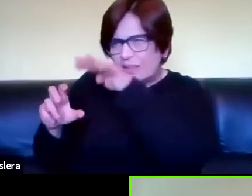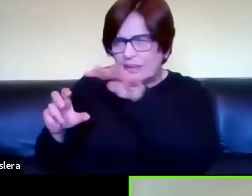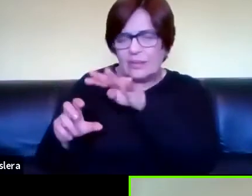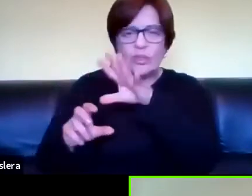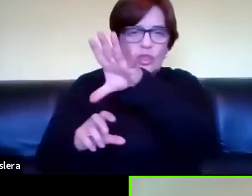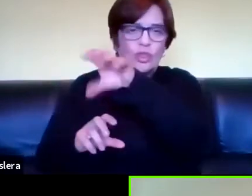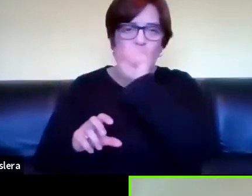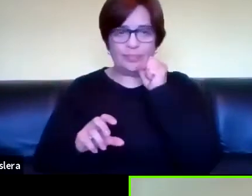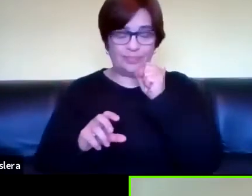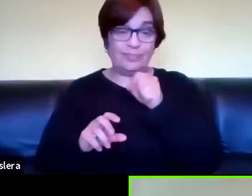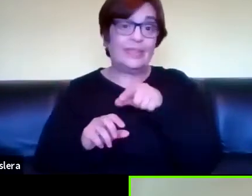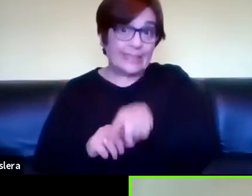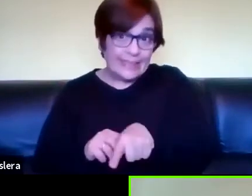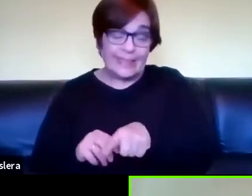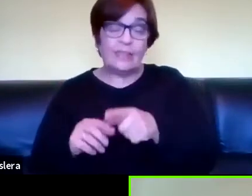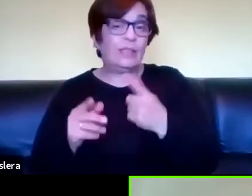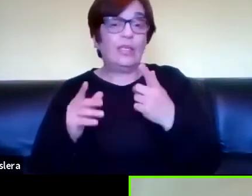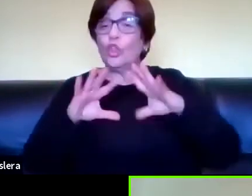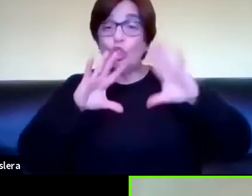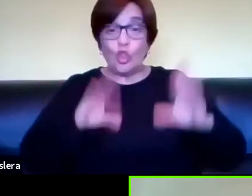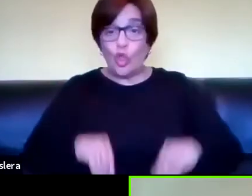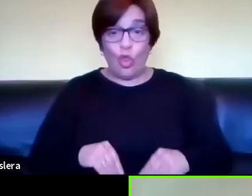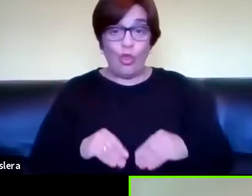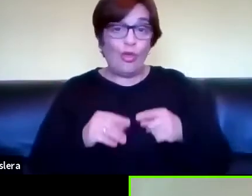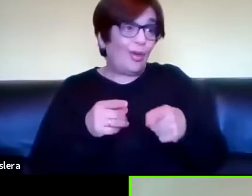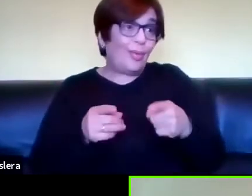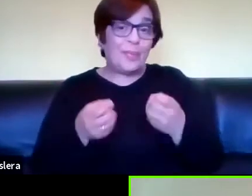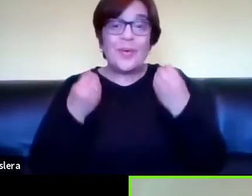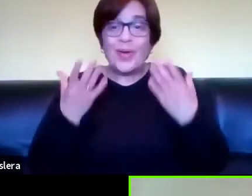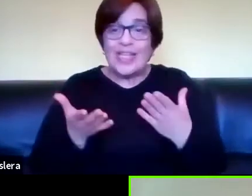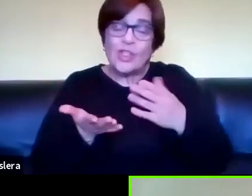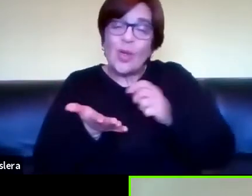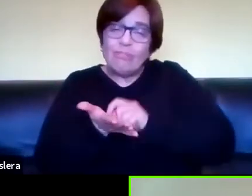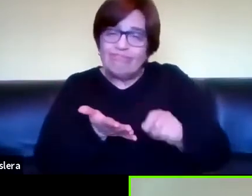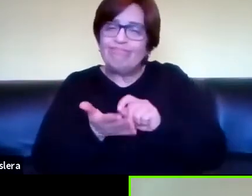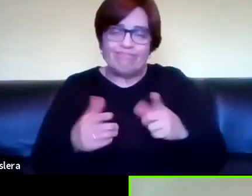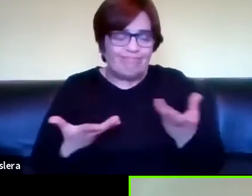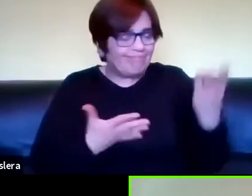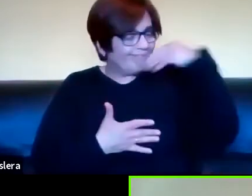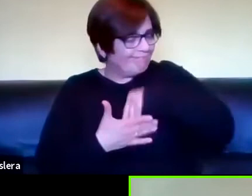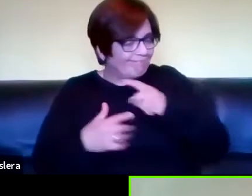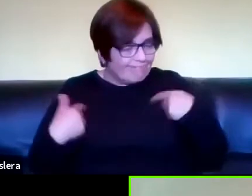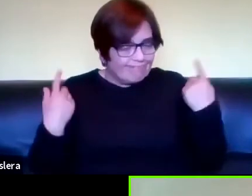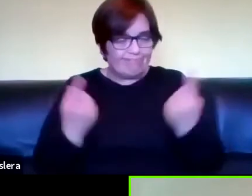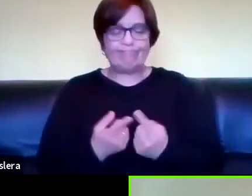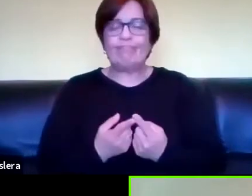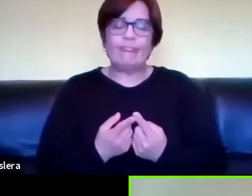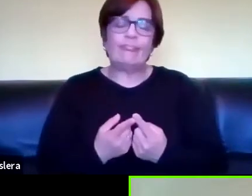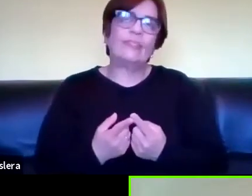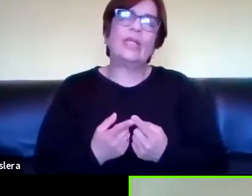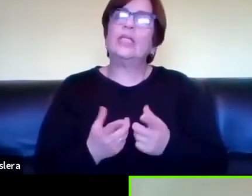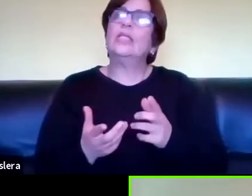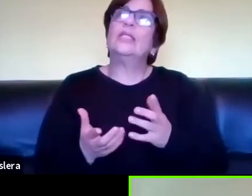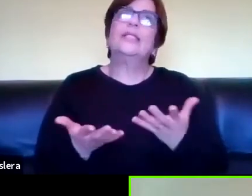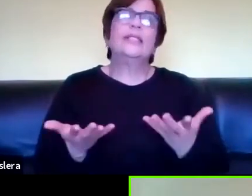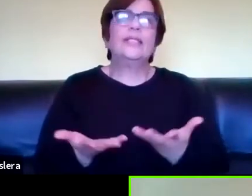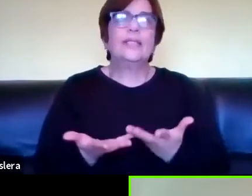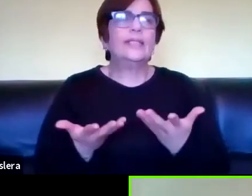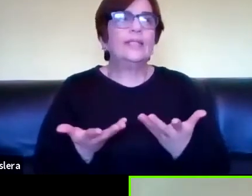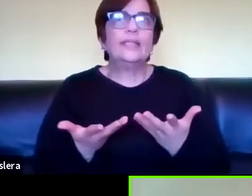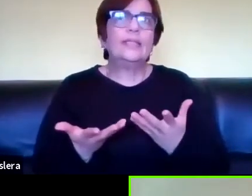entonces a ese punto la escritura forma parte de nosotros nos de alguna manera nos nos